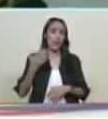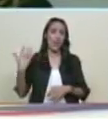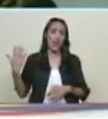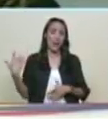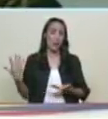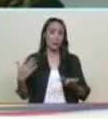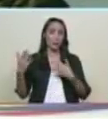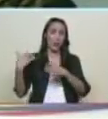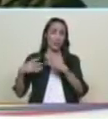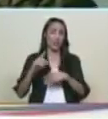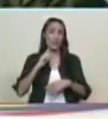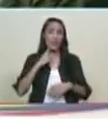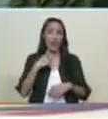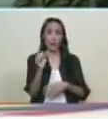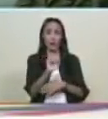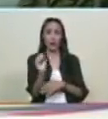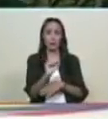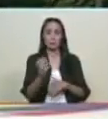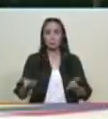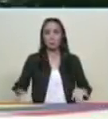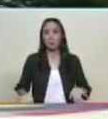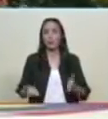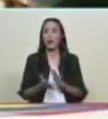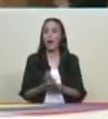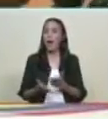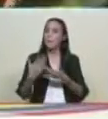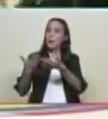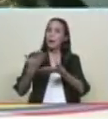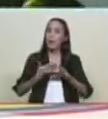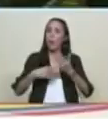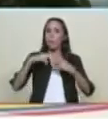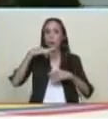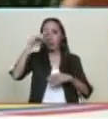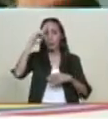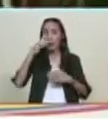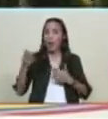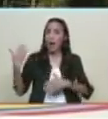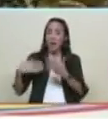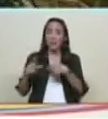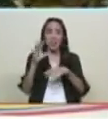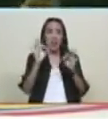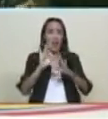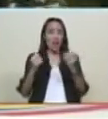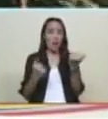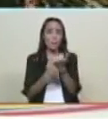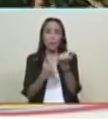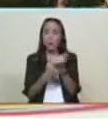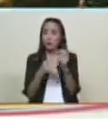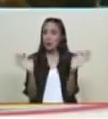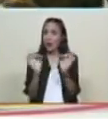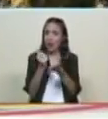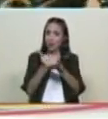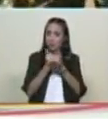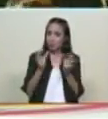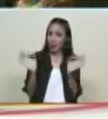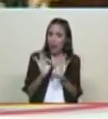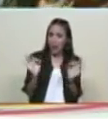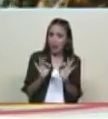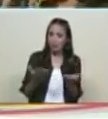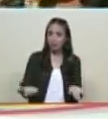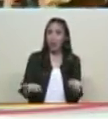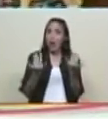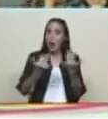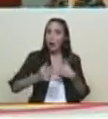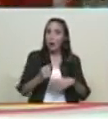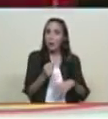año 74 y hay que ver cuando uno quedaba por ahí accidentado y nadie lo apoya a uno y para qué están los